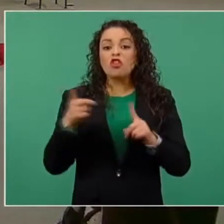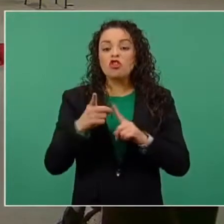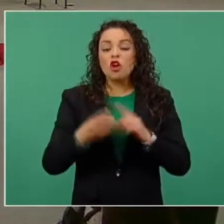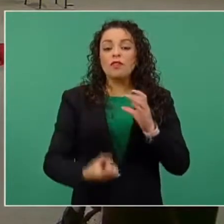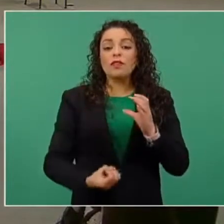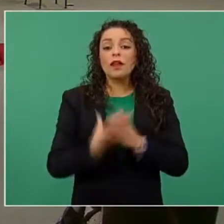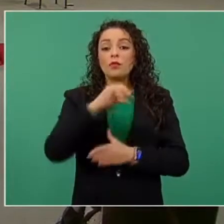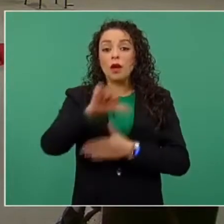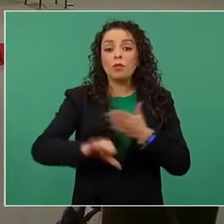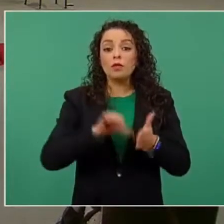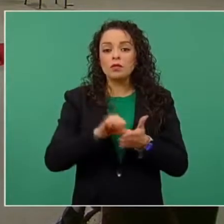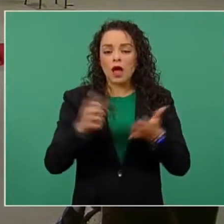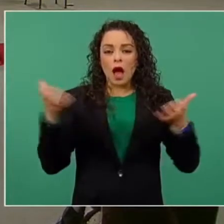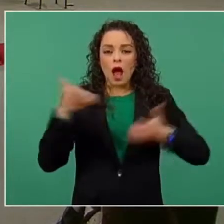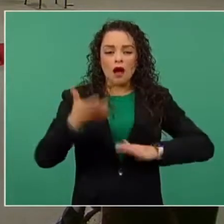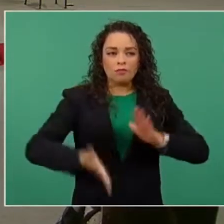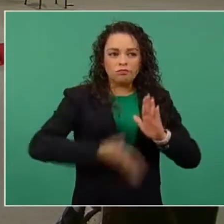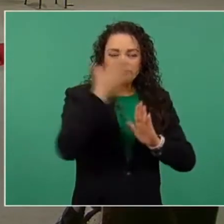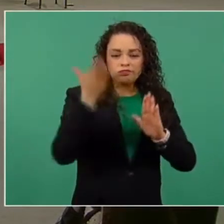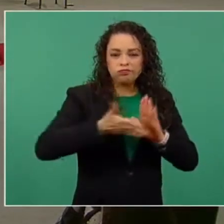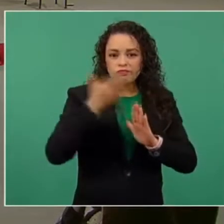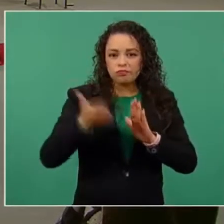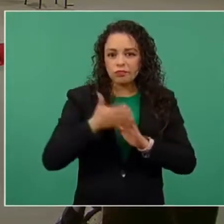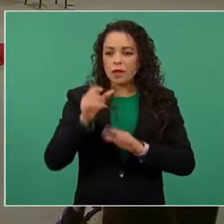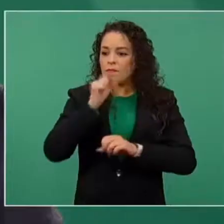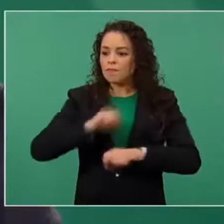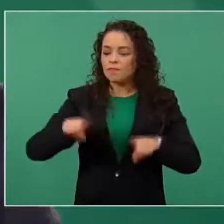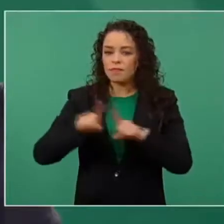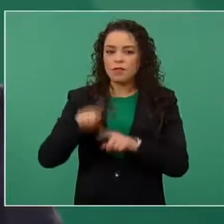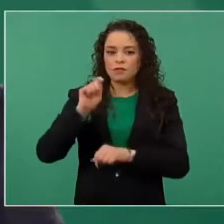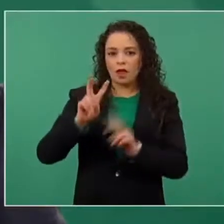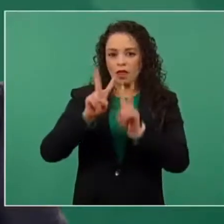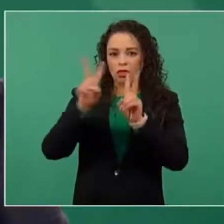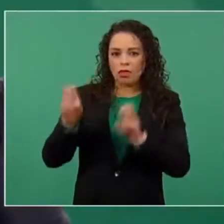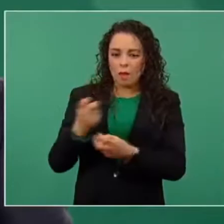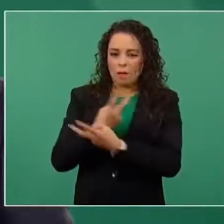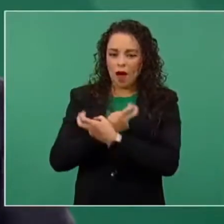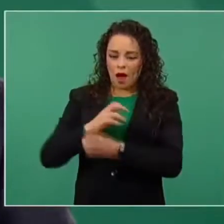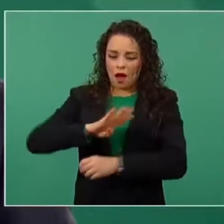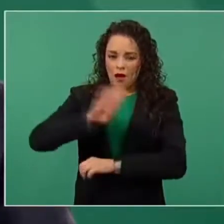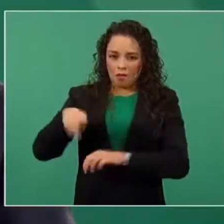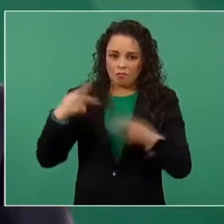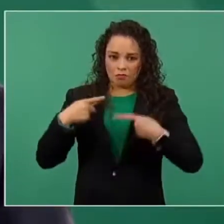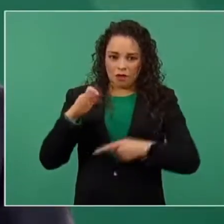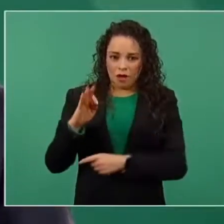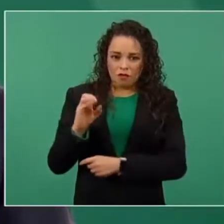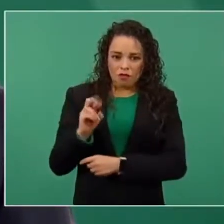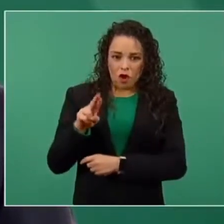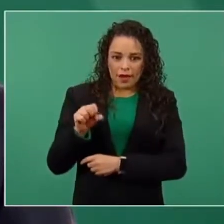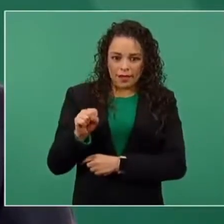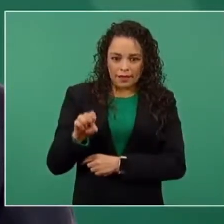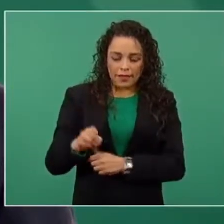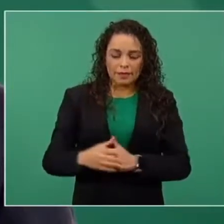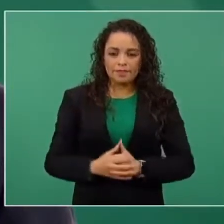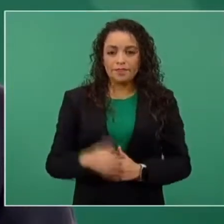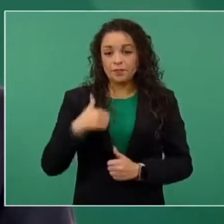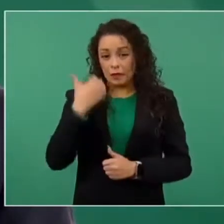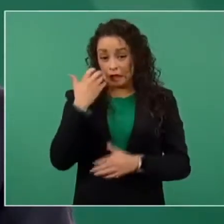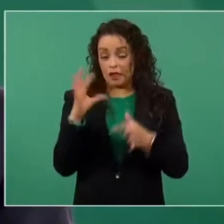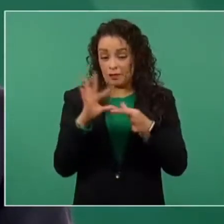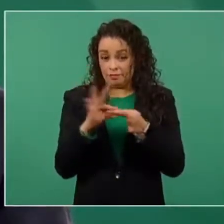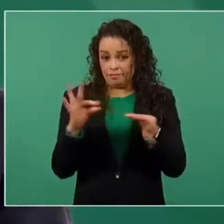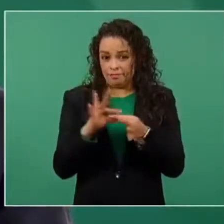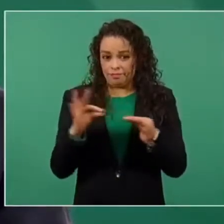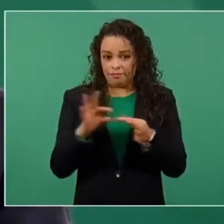para las mujeres y también los servicios forenses. Donde también quiero acreditar, había omitido esto, que venimos